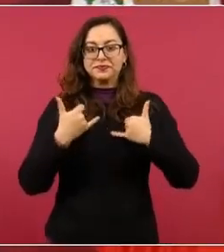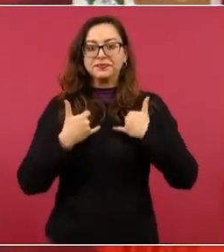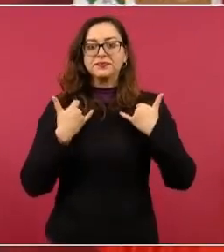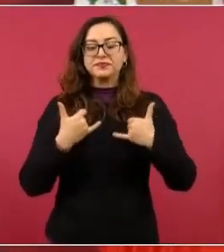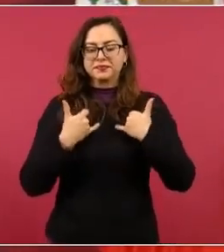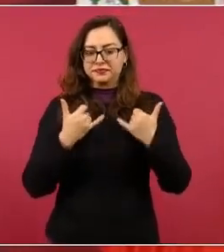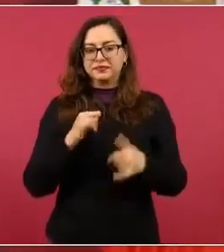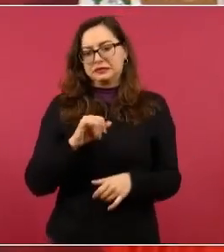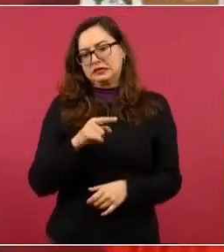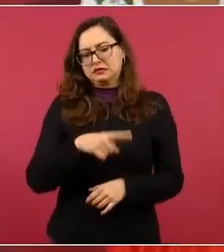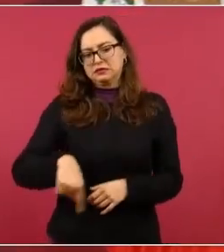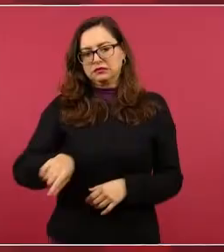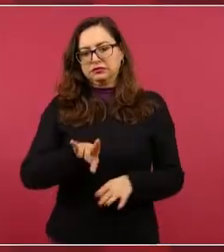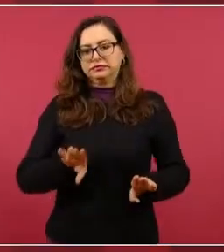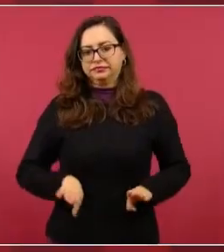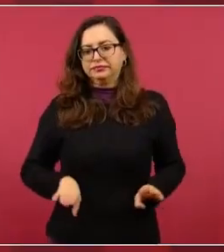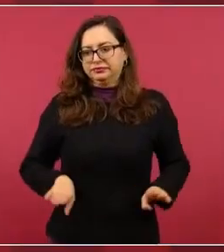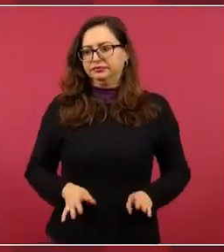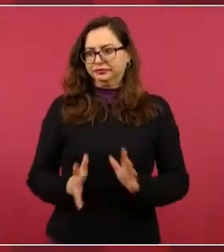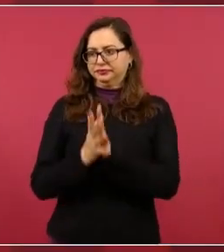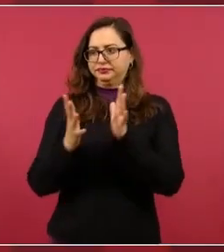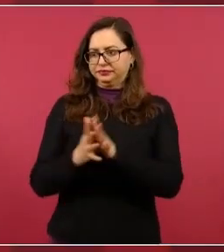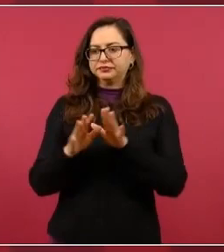demócratas, pero rebeldes.